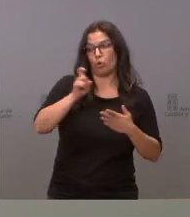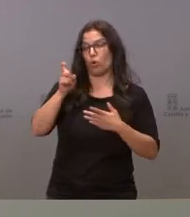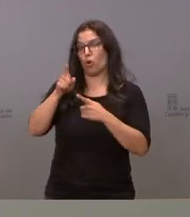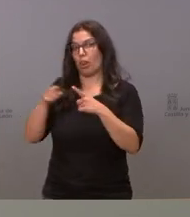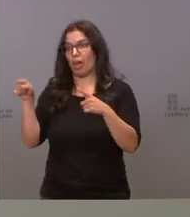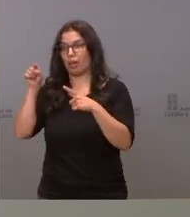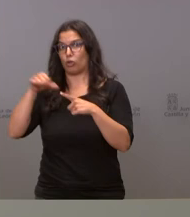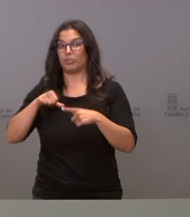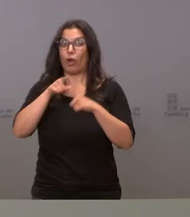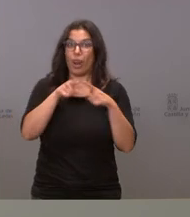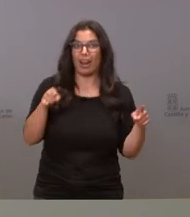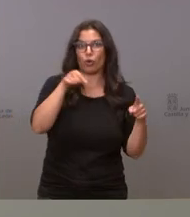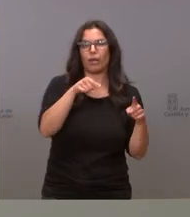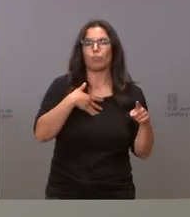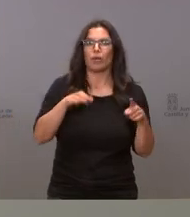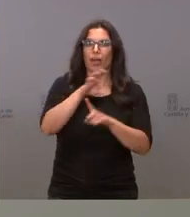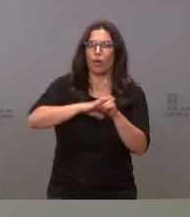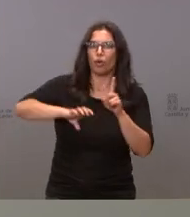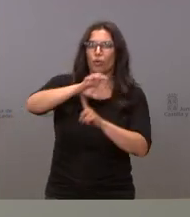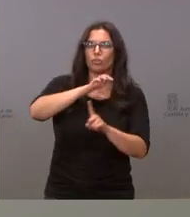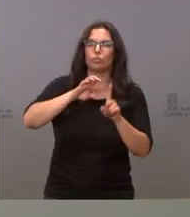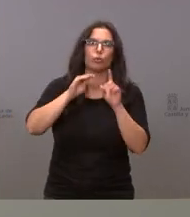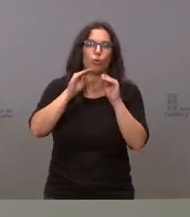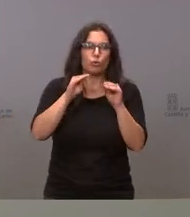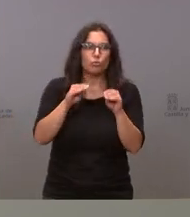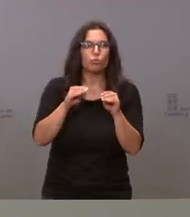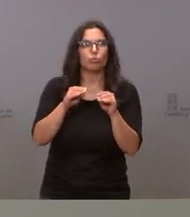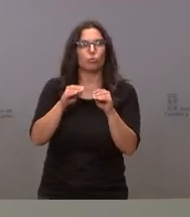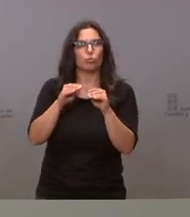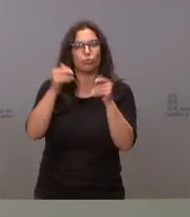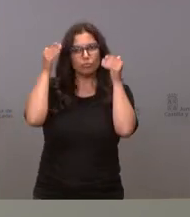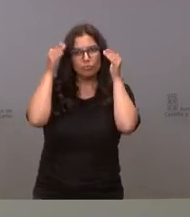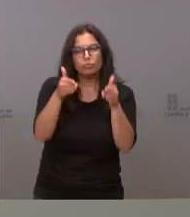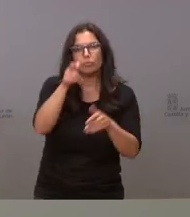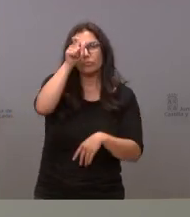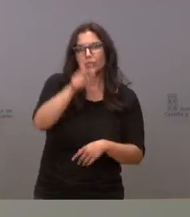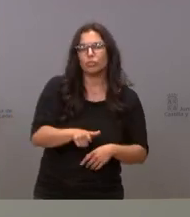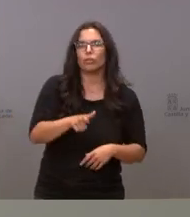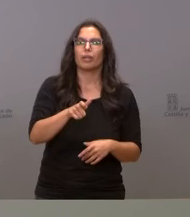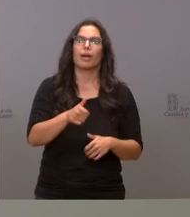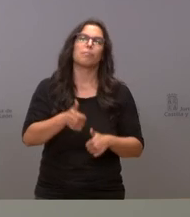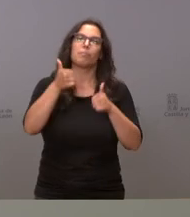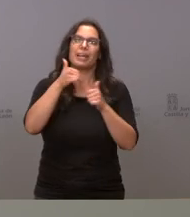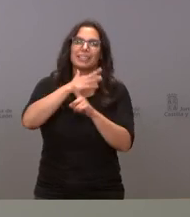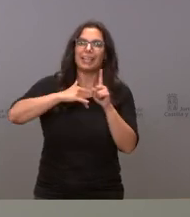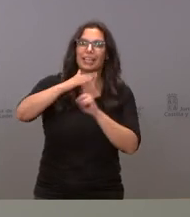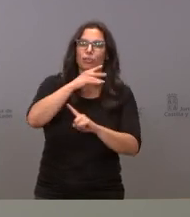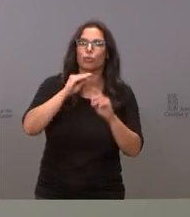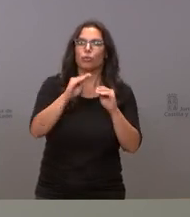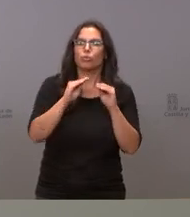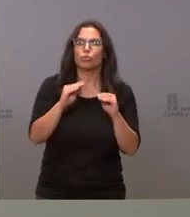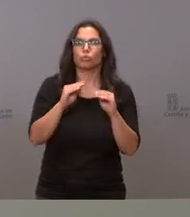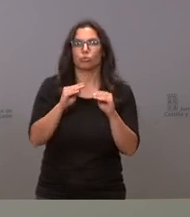centrada en el paciente con un contexto bueno pues más más en relación a lo que está sufriendo